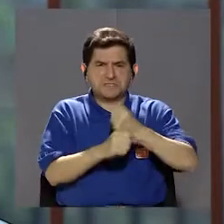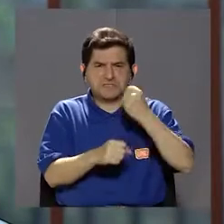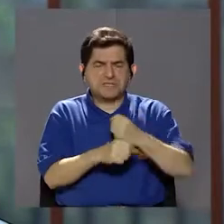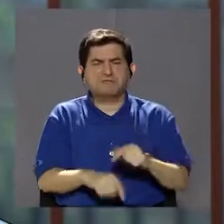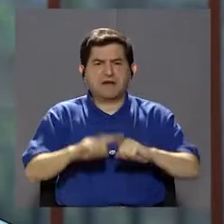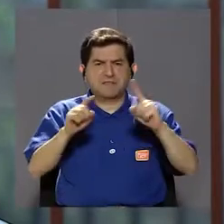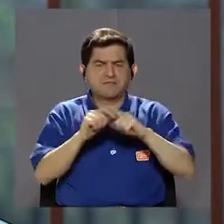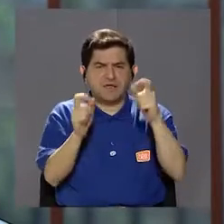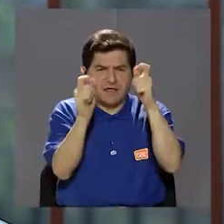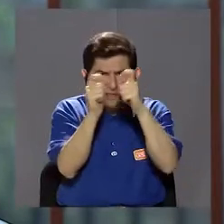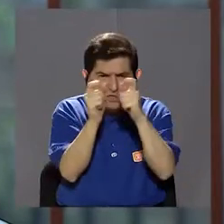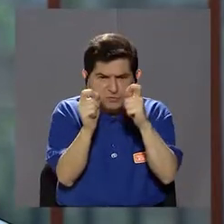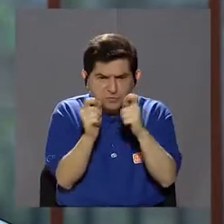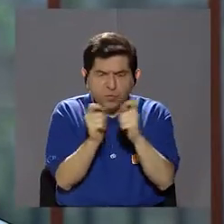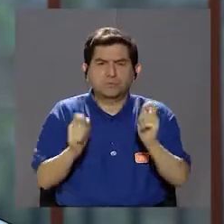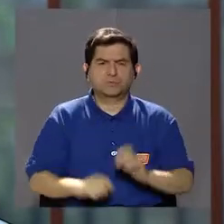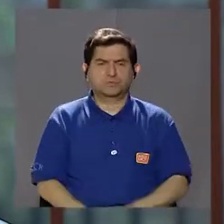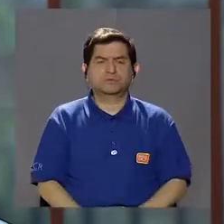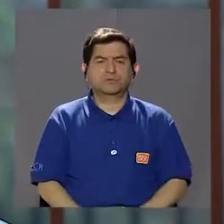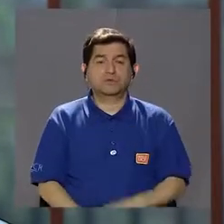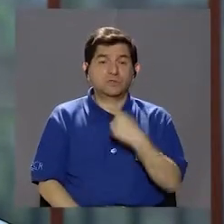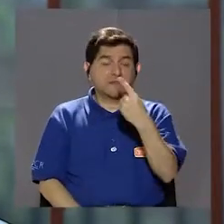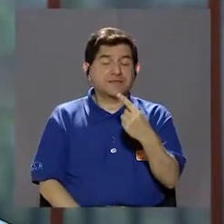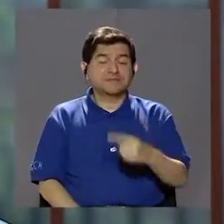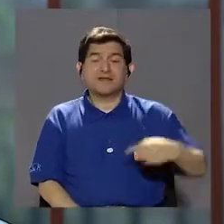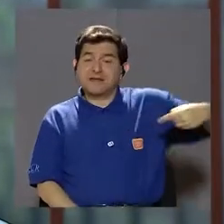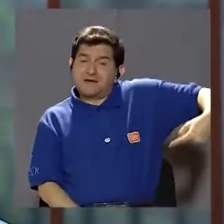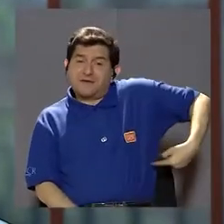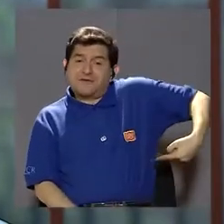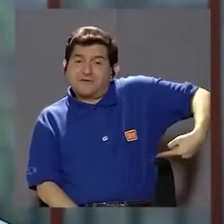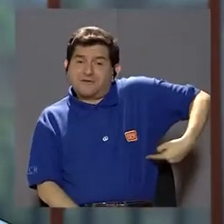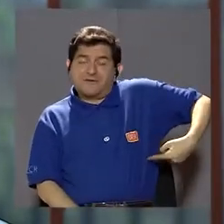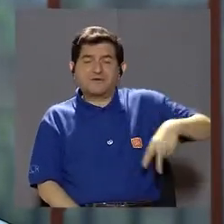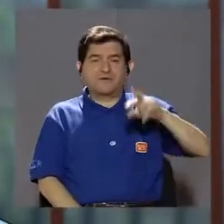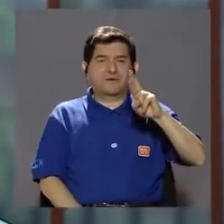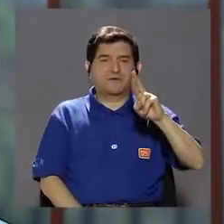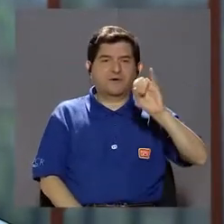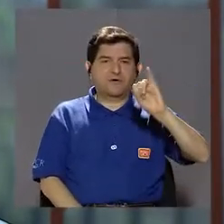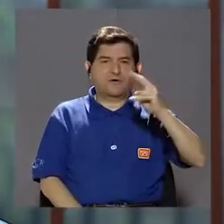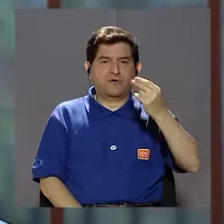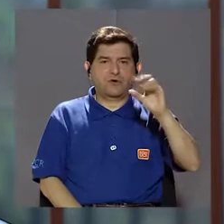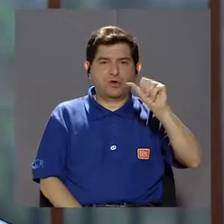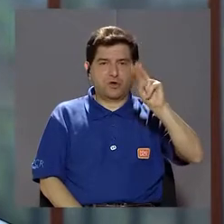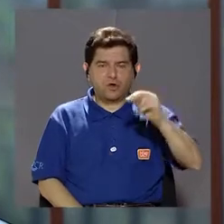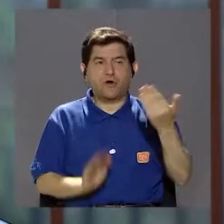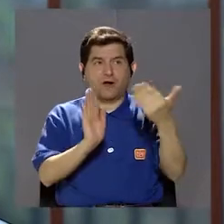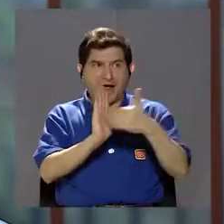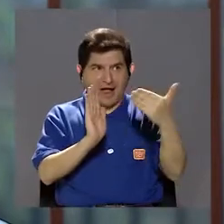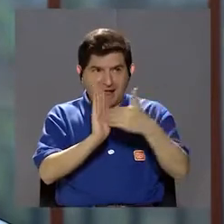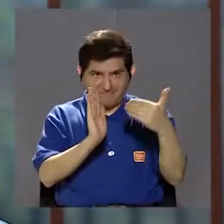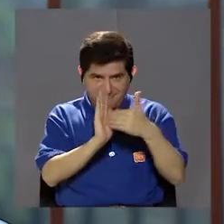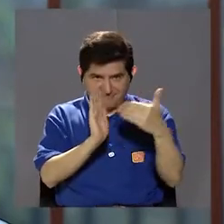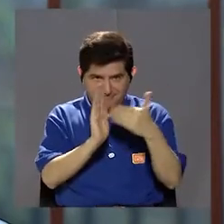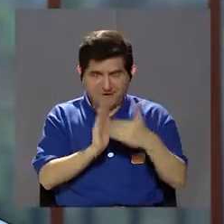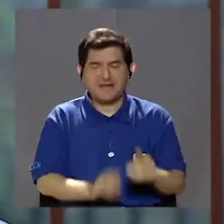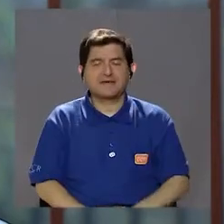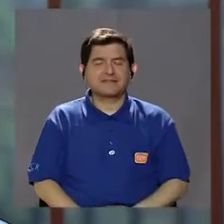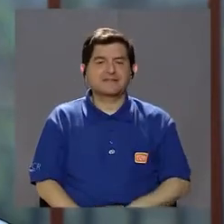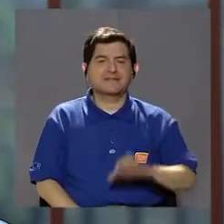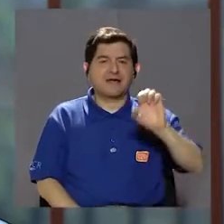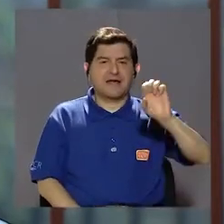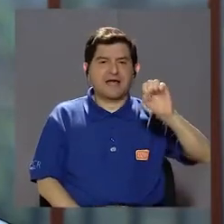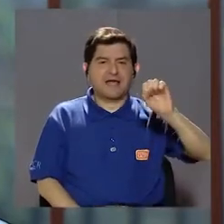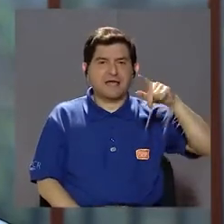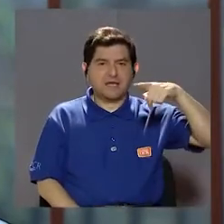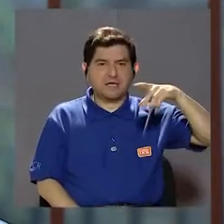se puede trabajar juntos, como mencionamos que el riñón es el órgano que afecta y que produce mucho daño a